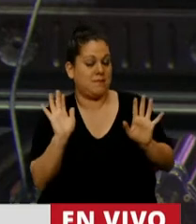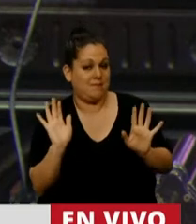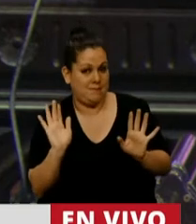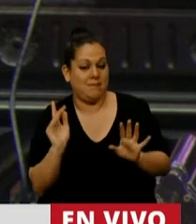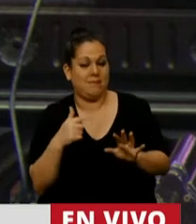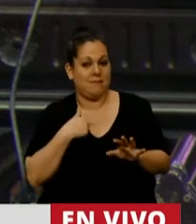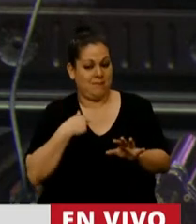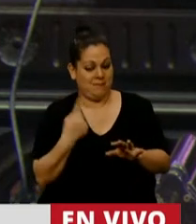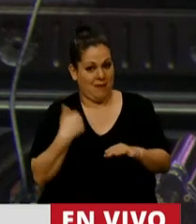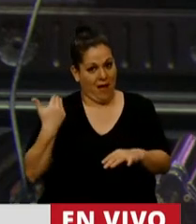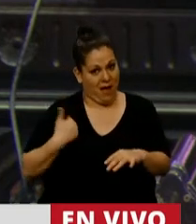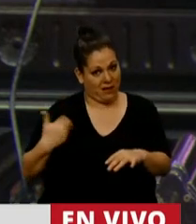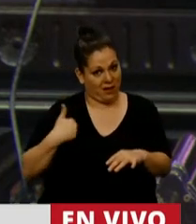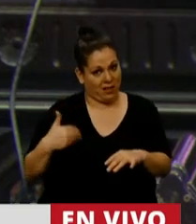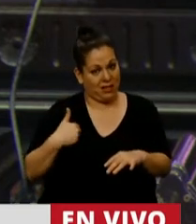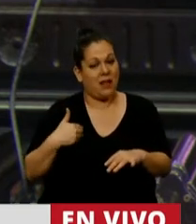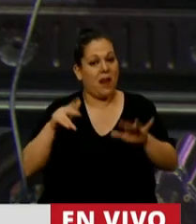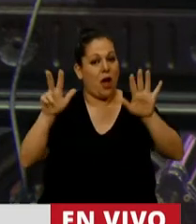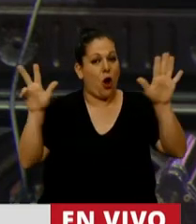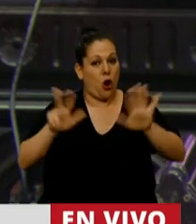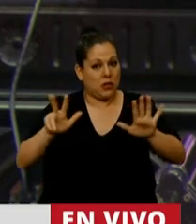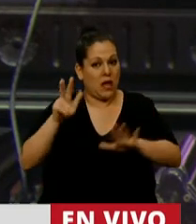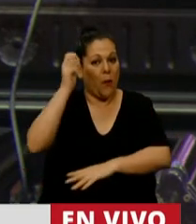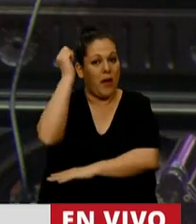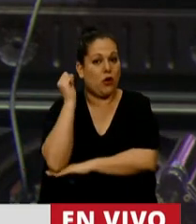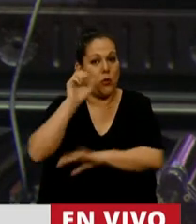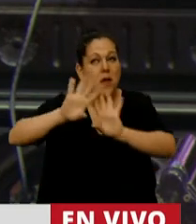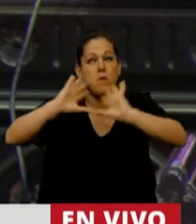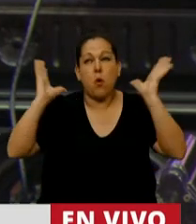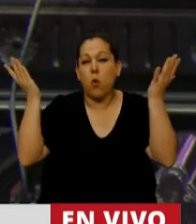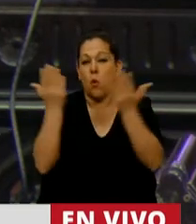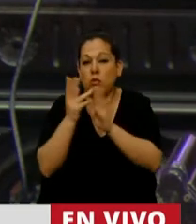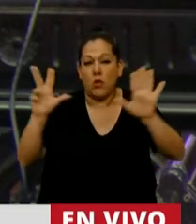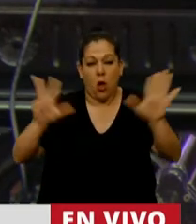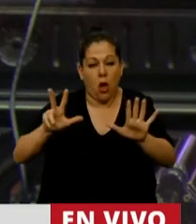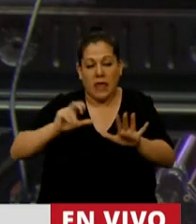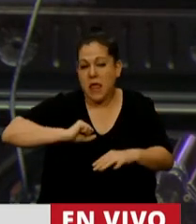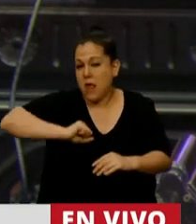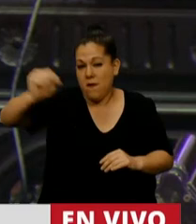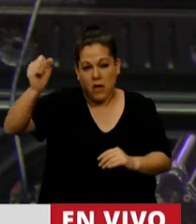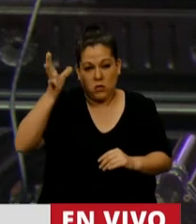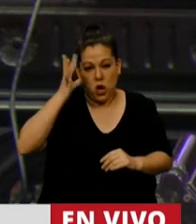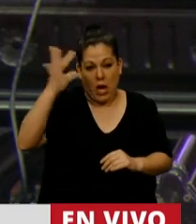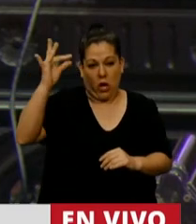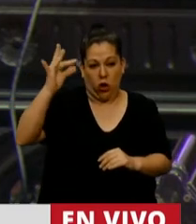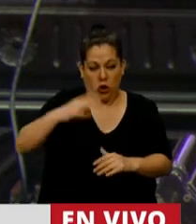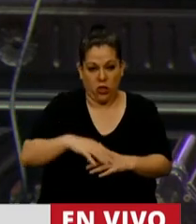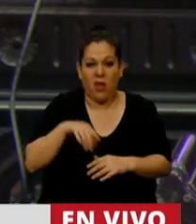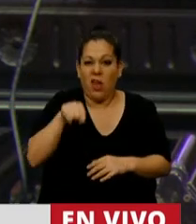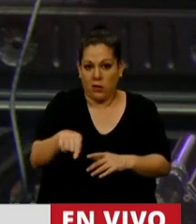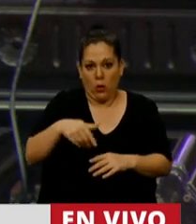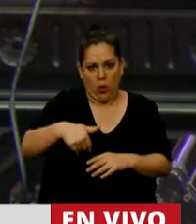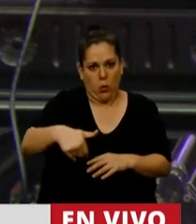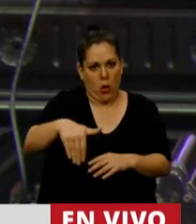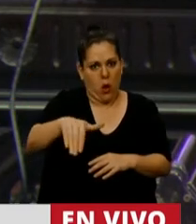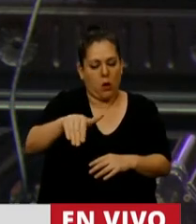de las 8 economías en el mundo con más alta inflación, que casualmente esto tiene un círculo vicioso que nos